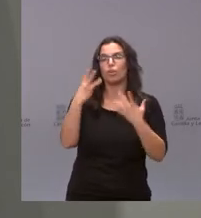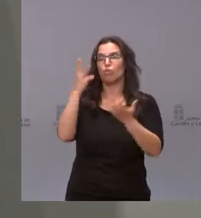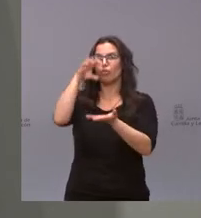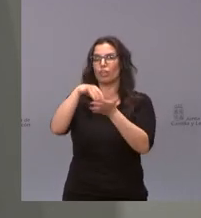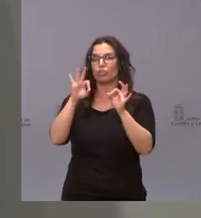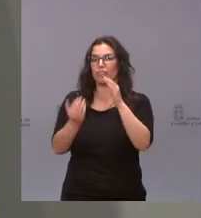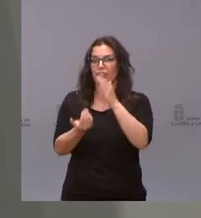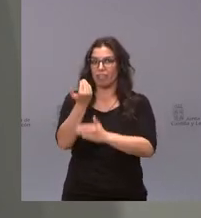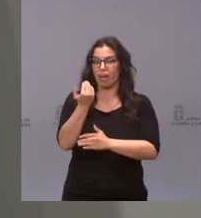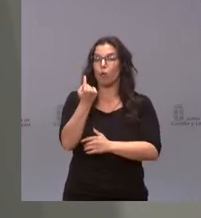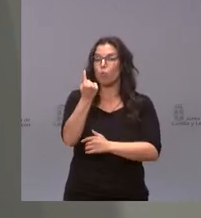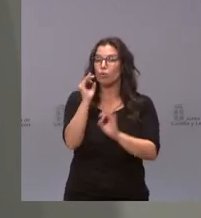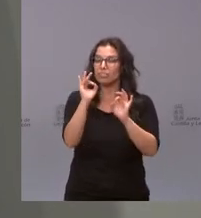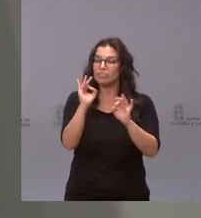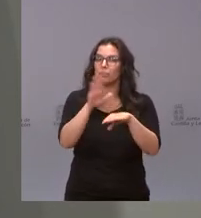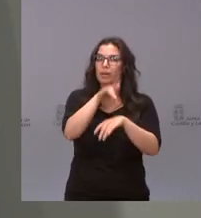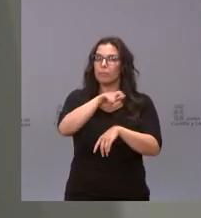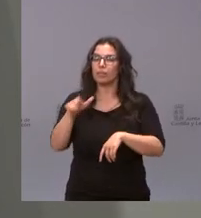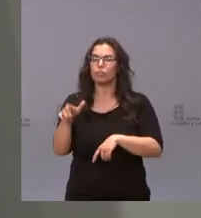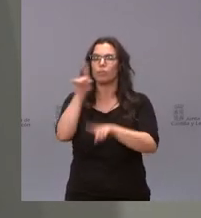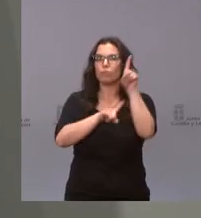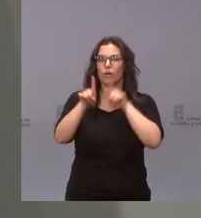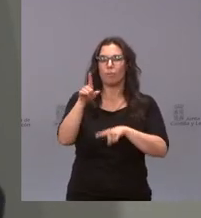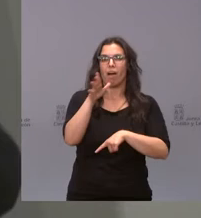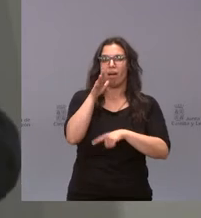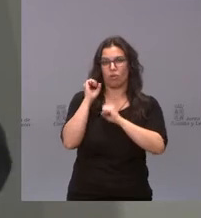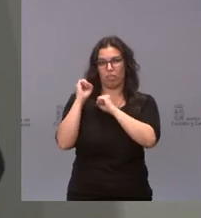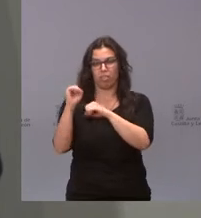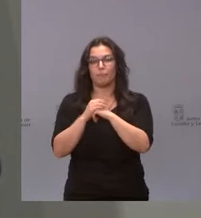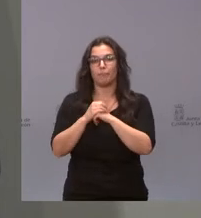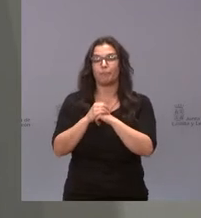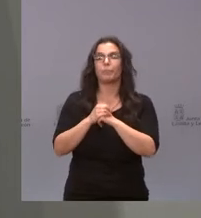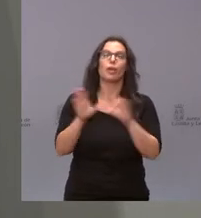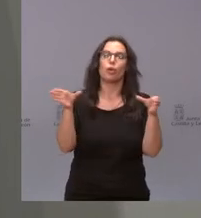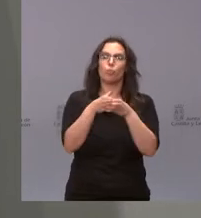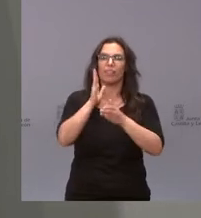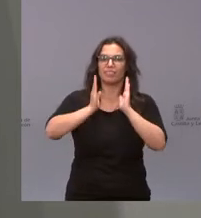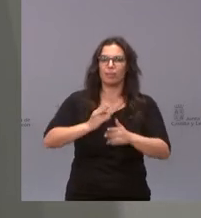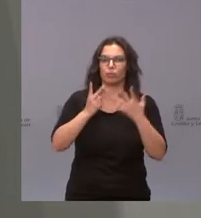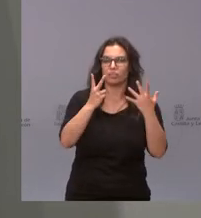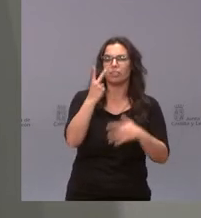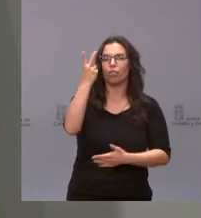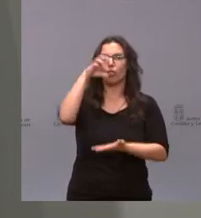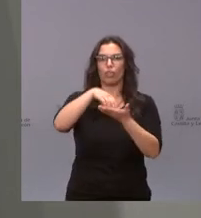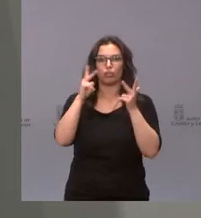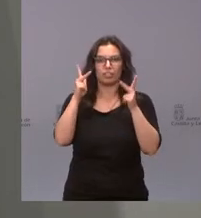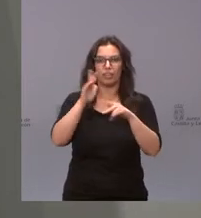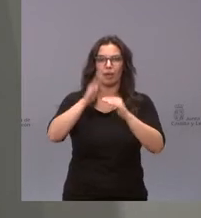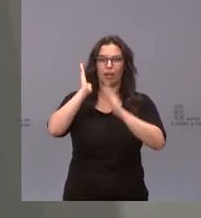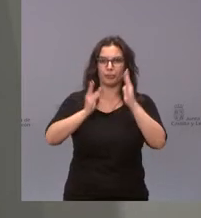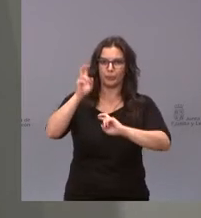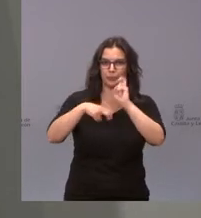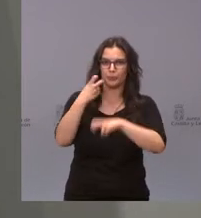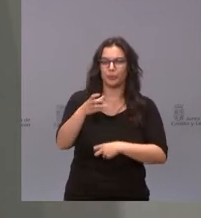es específico para pacientes con problemas de alcoholismo, 7 comunidades terapéuticas, 2 centros residenciales de rehabilitación de